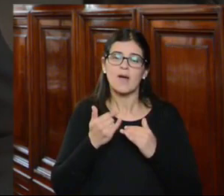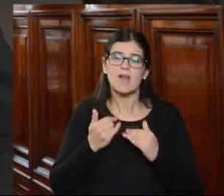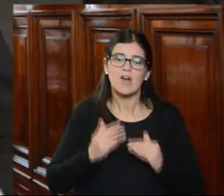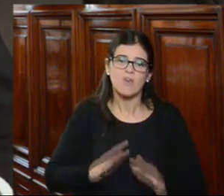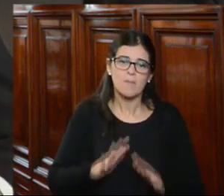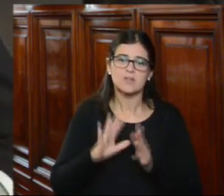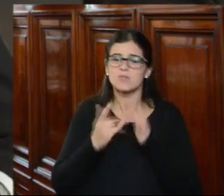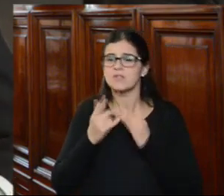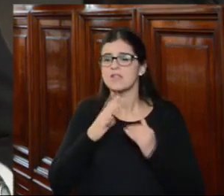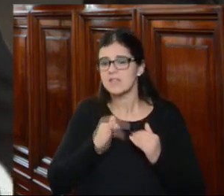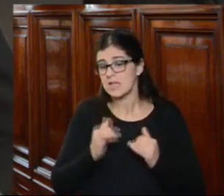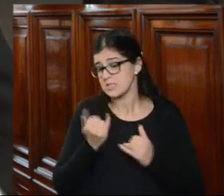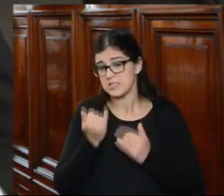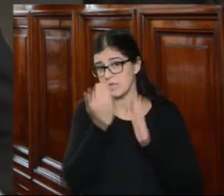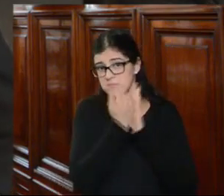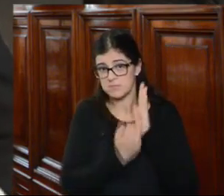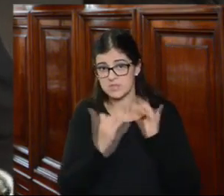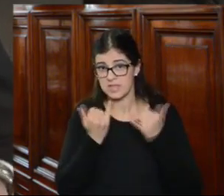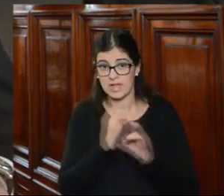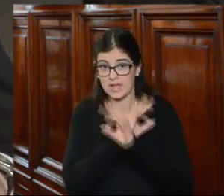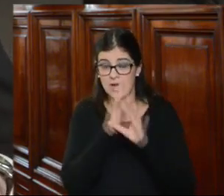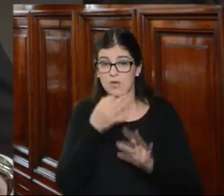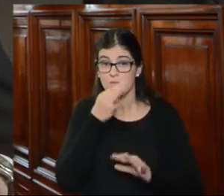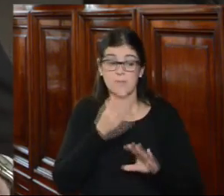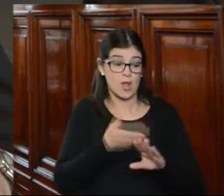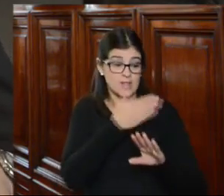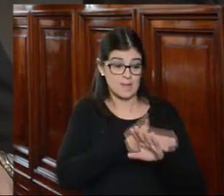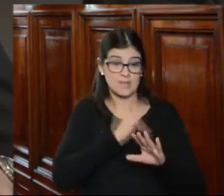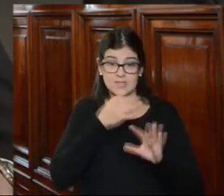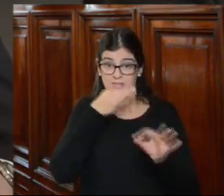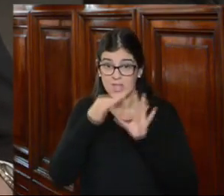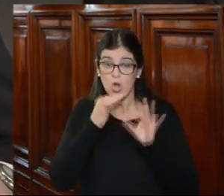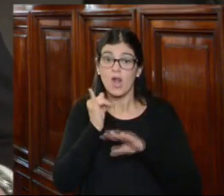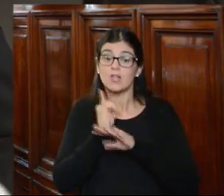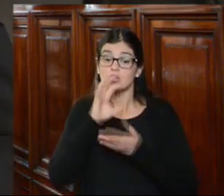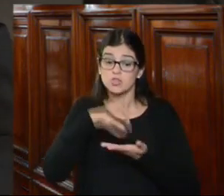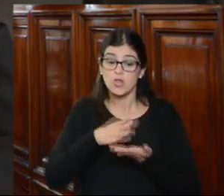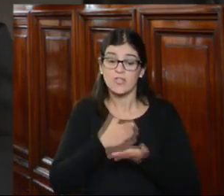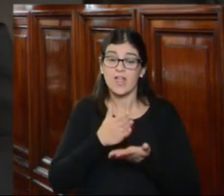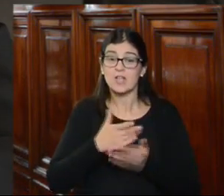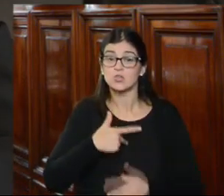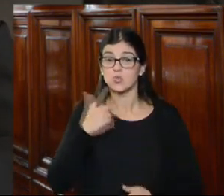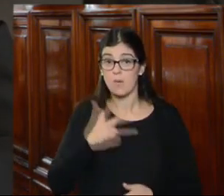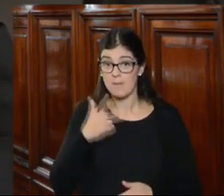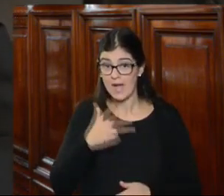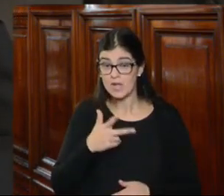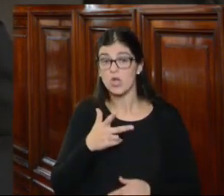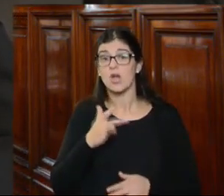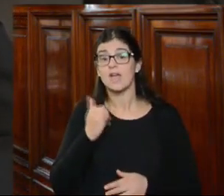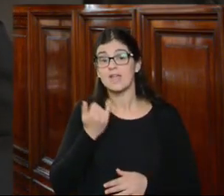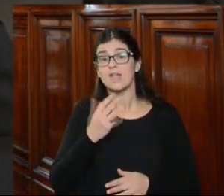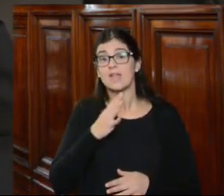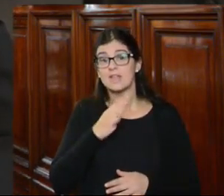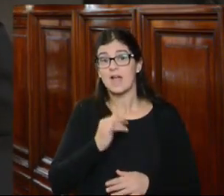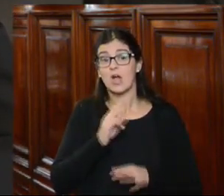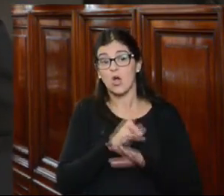claramente determinadas y por supuesto como sostuvimos anteriormente la institución nacional de derechos humanos está sometida